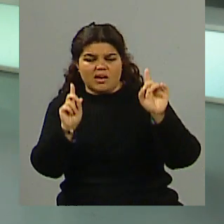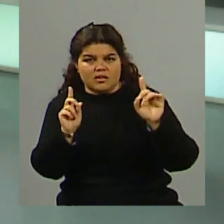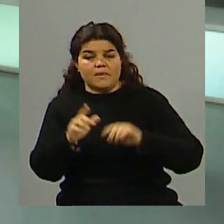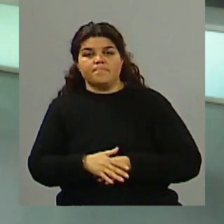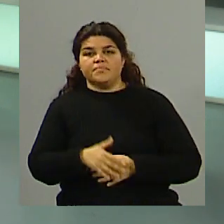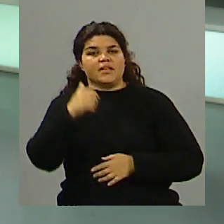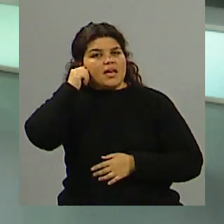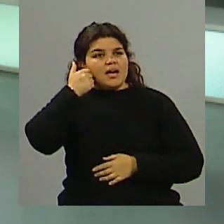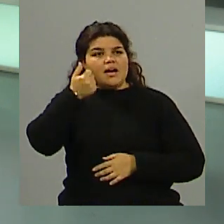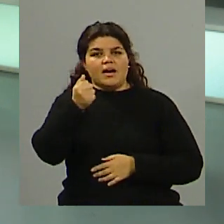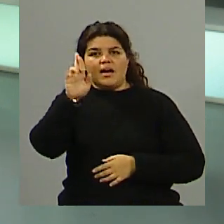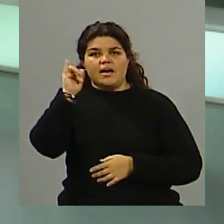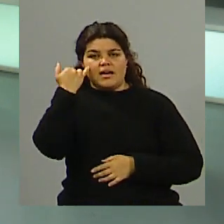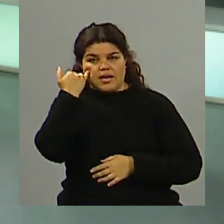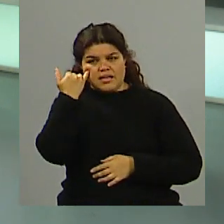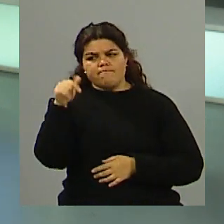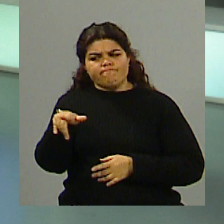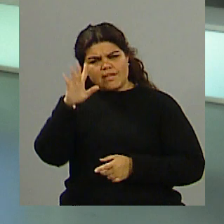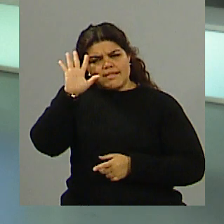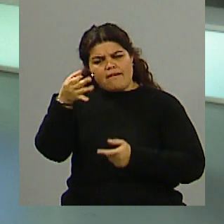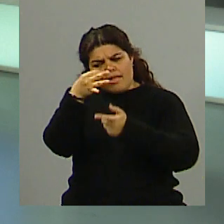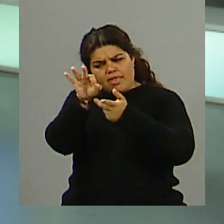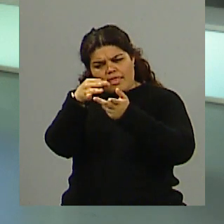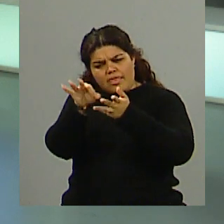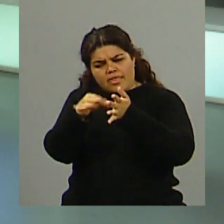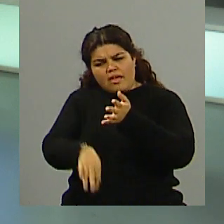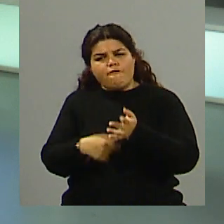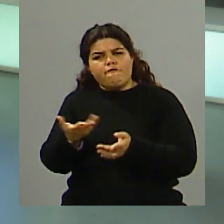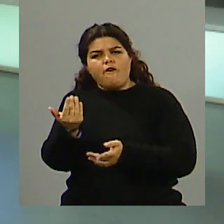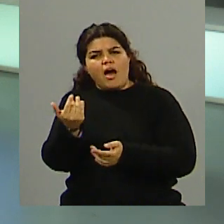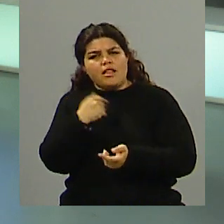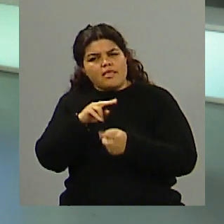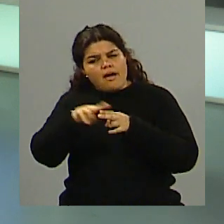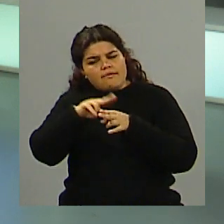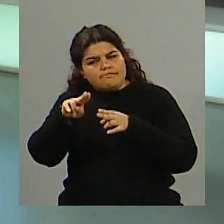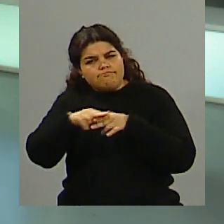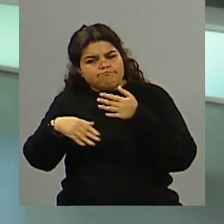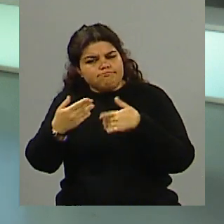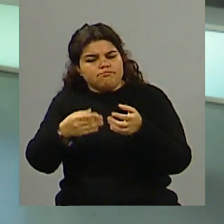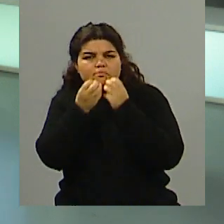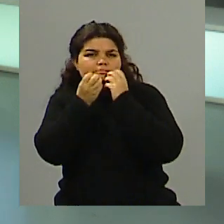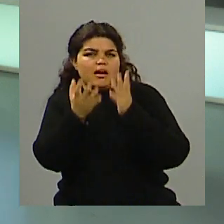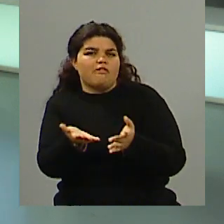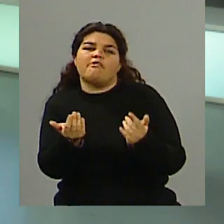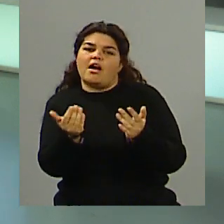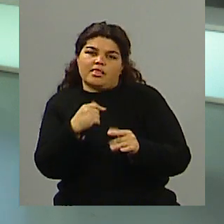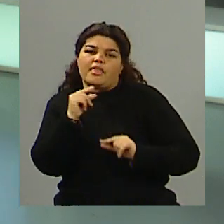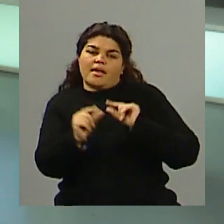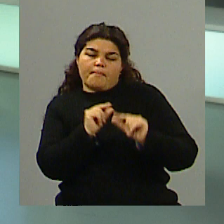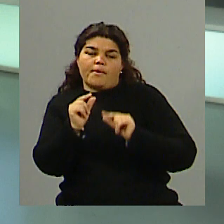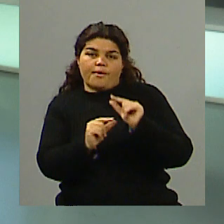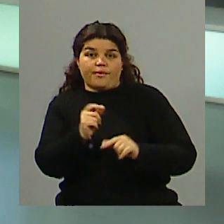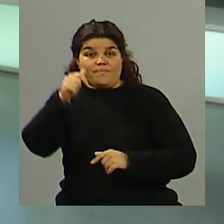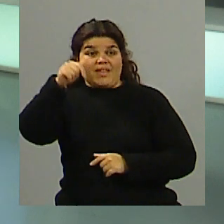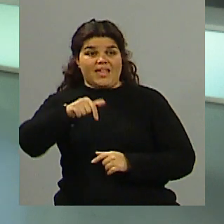que corregir en este debate, pero, sobre todo, la idea es que fuera único porque en la provincia de Mendoza,